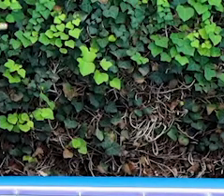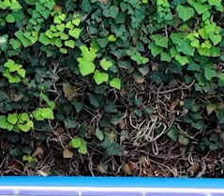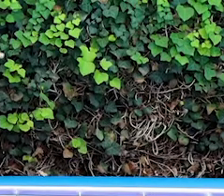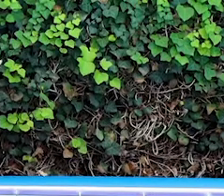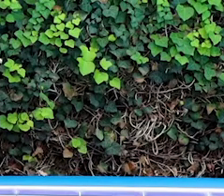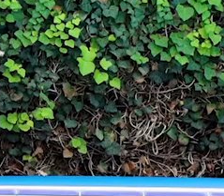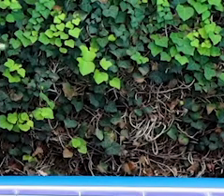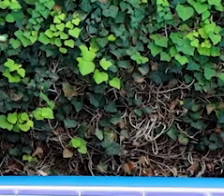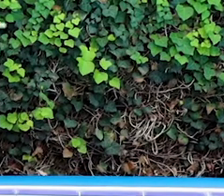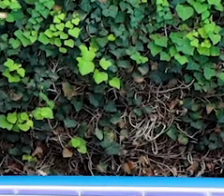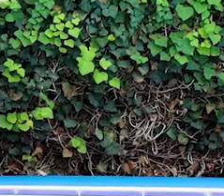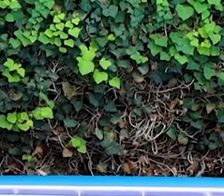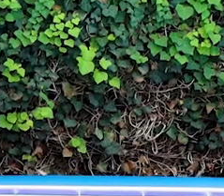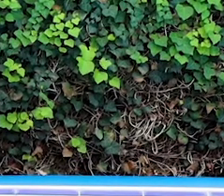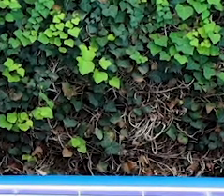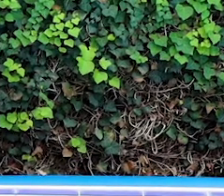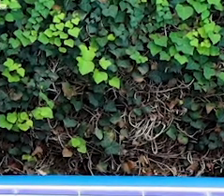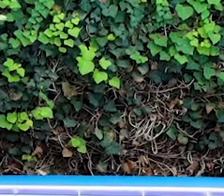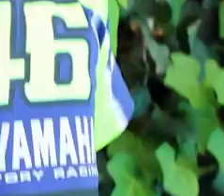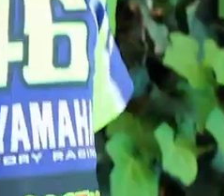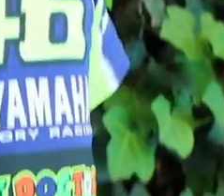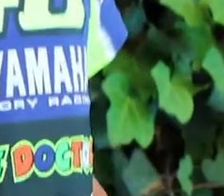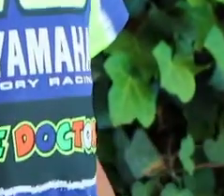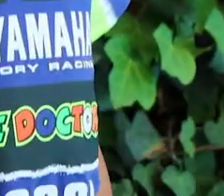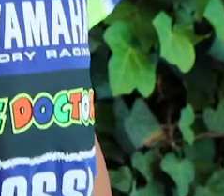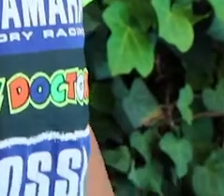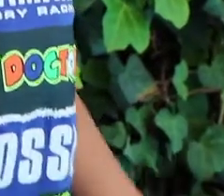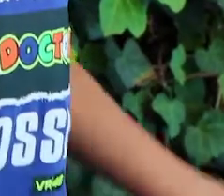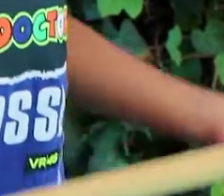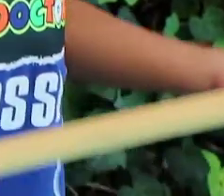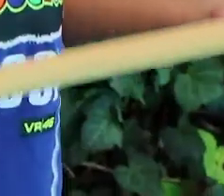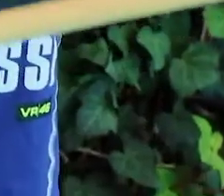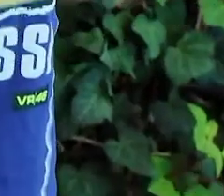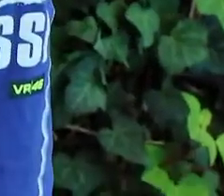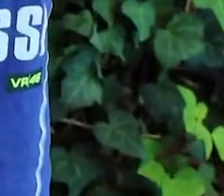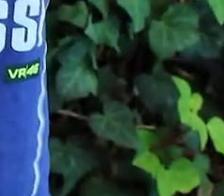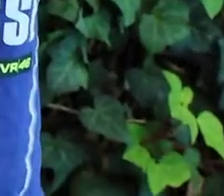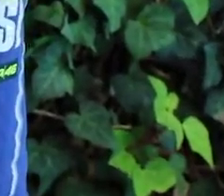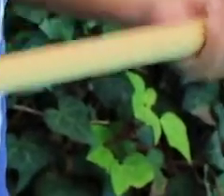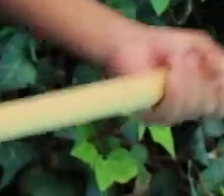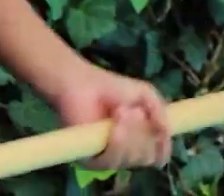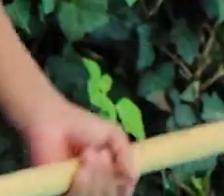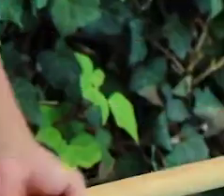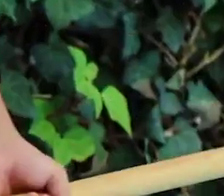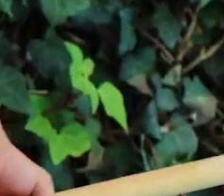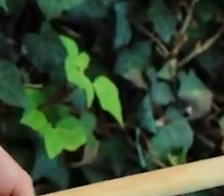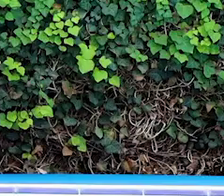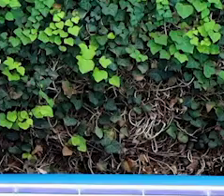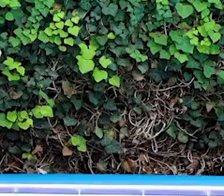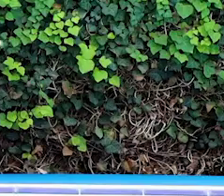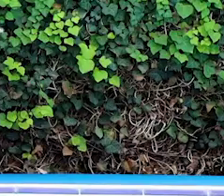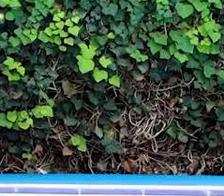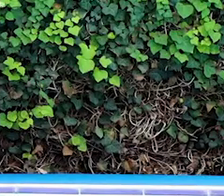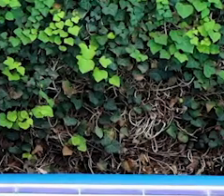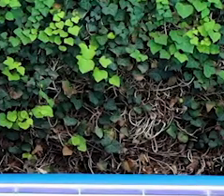grados. Bien. Espalda derecha. Respiramos. Dos más.